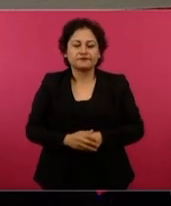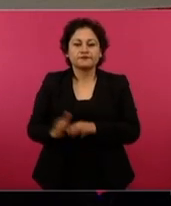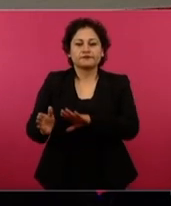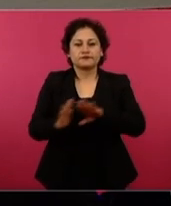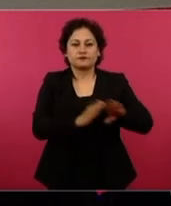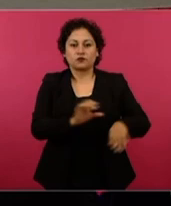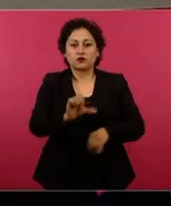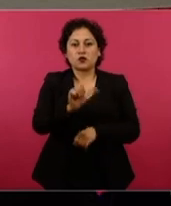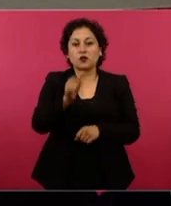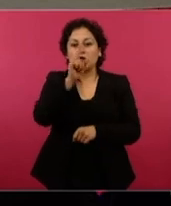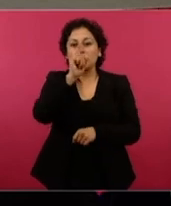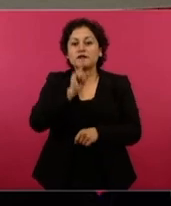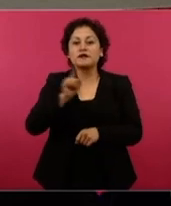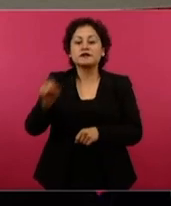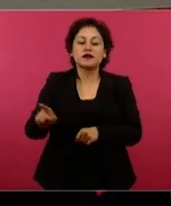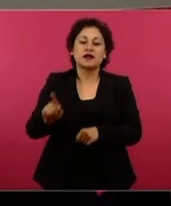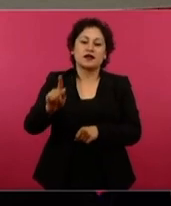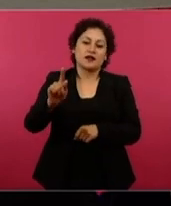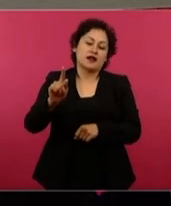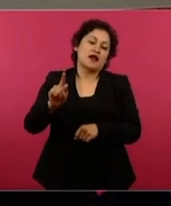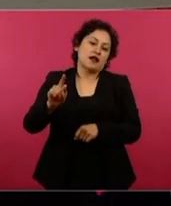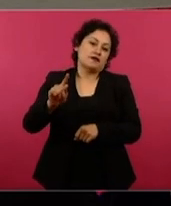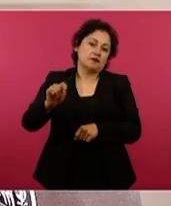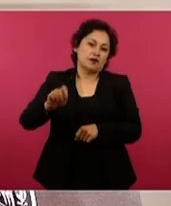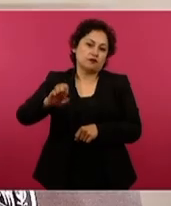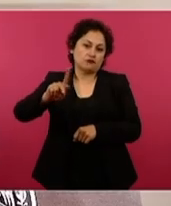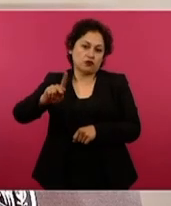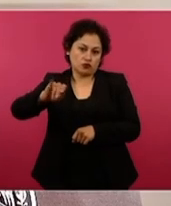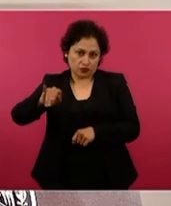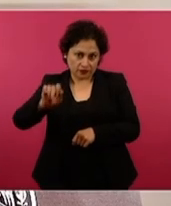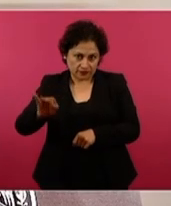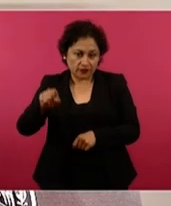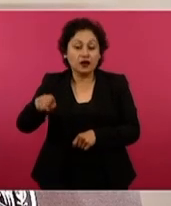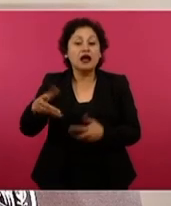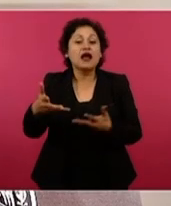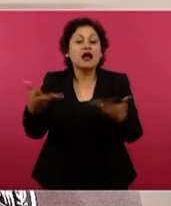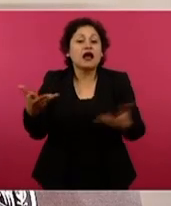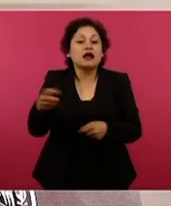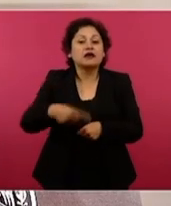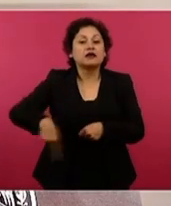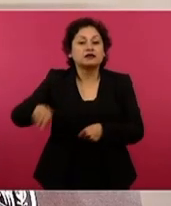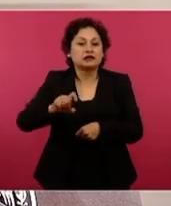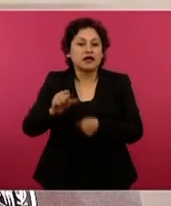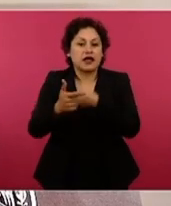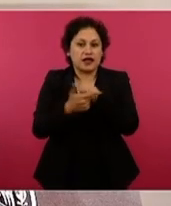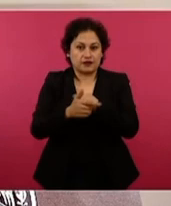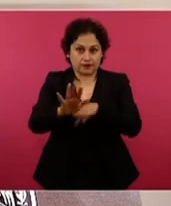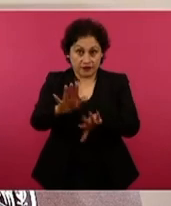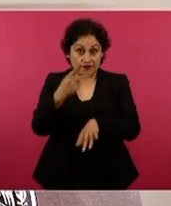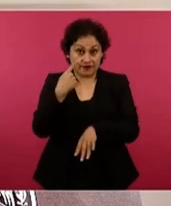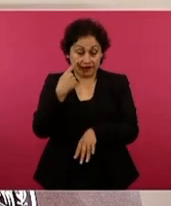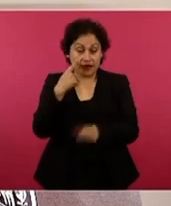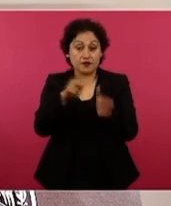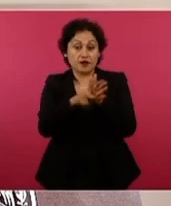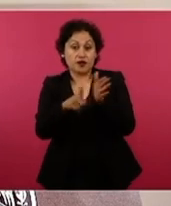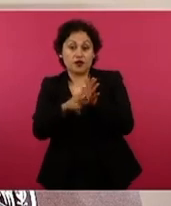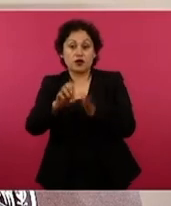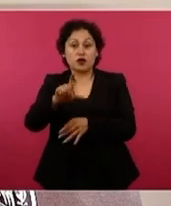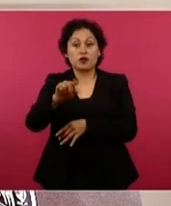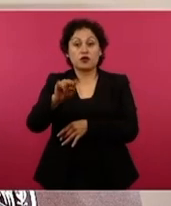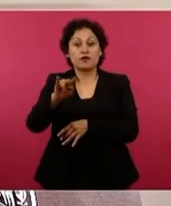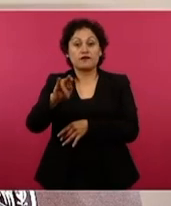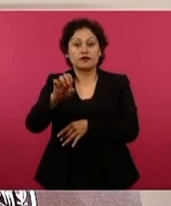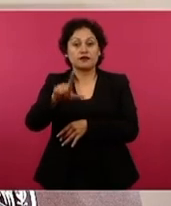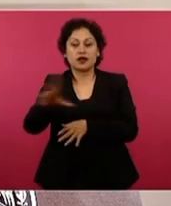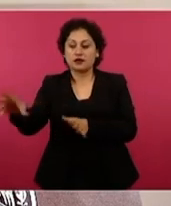Electoral manipula declaraciones del presidente. Ahora el Universal le copia al tribunal. Esos son los